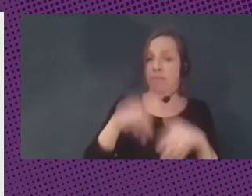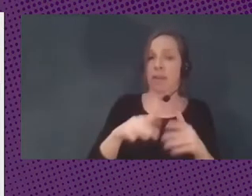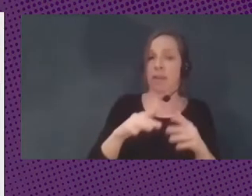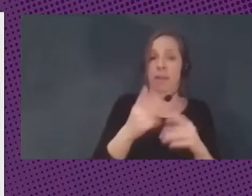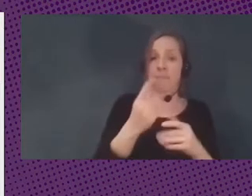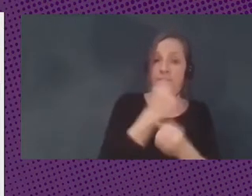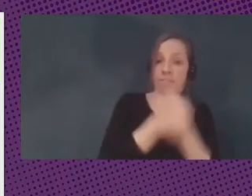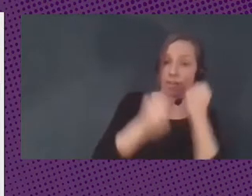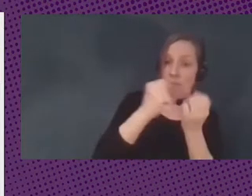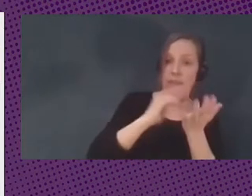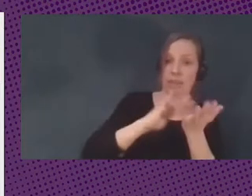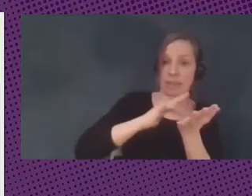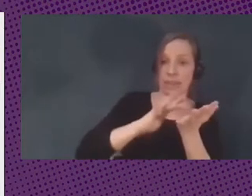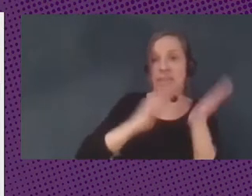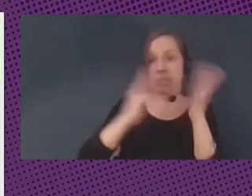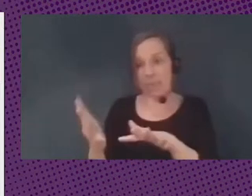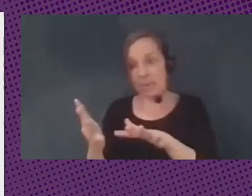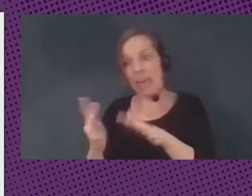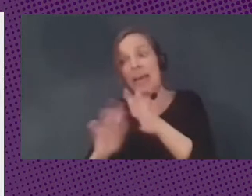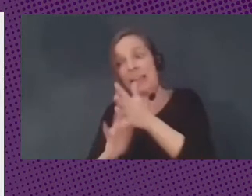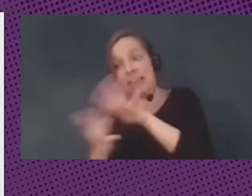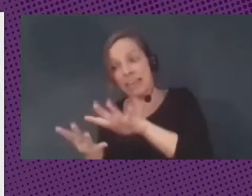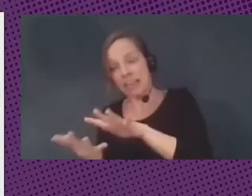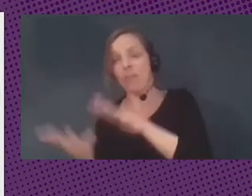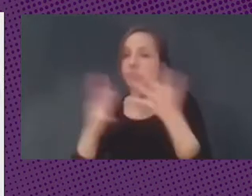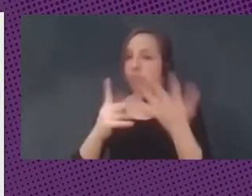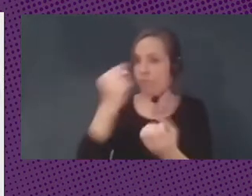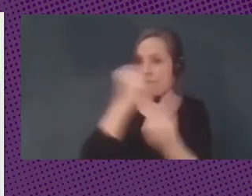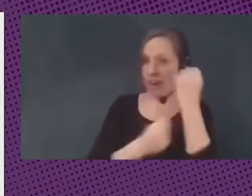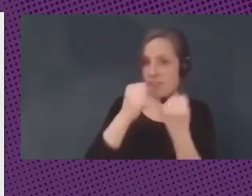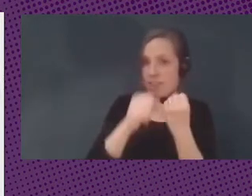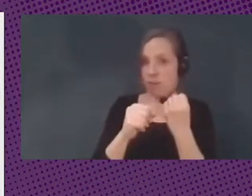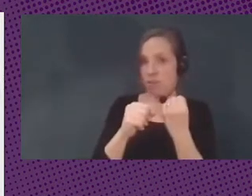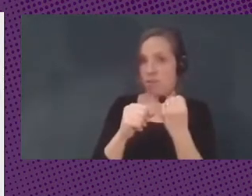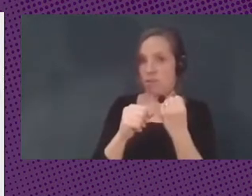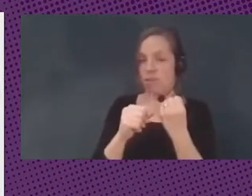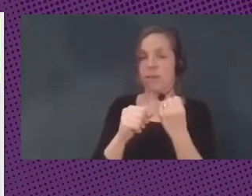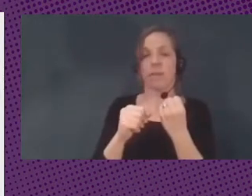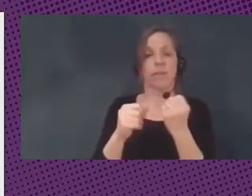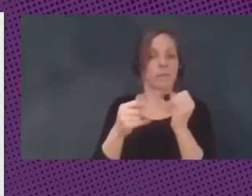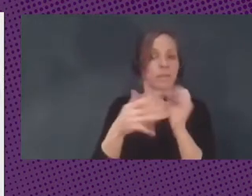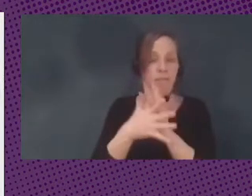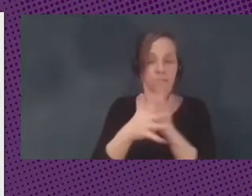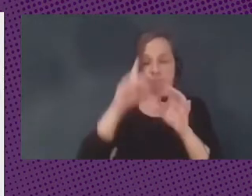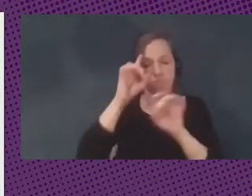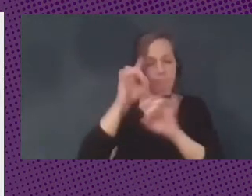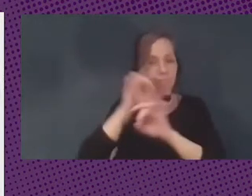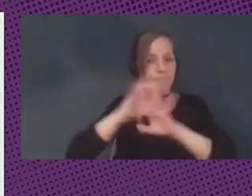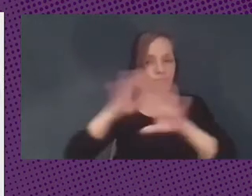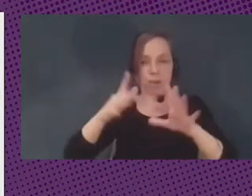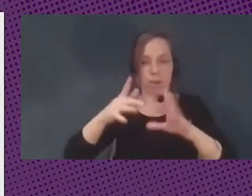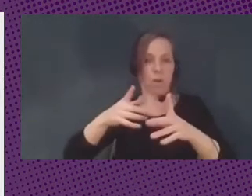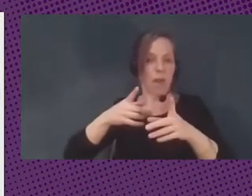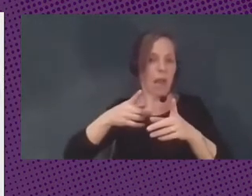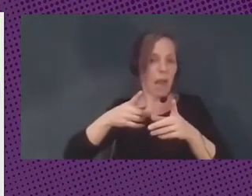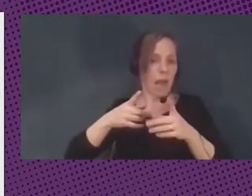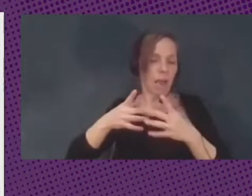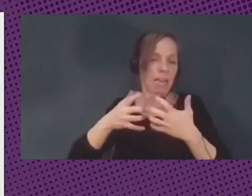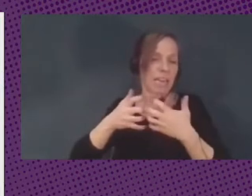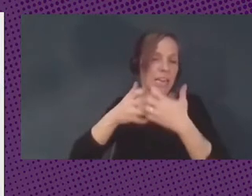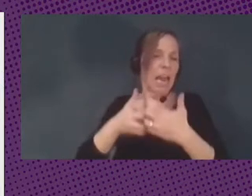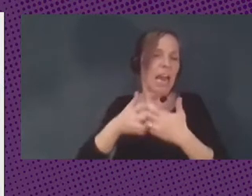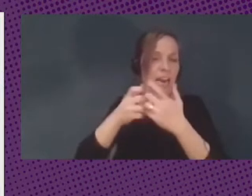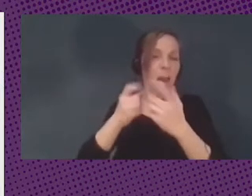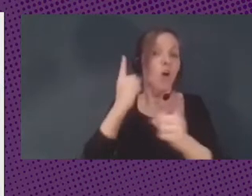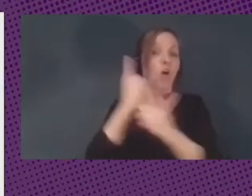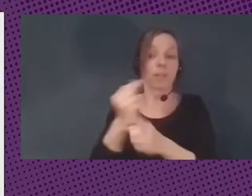lo financiero es aquí en donde la guerra directamente declarada es en contra del uso del efectivo